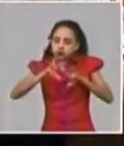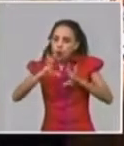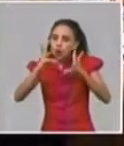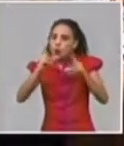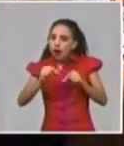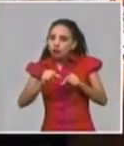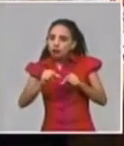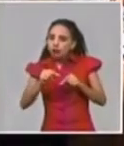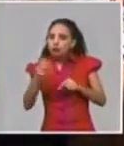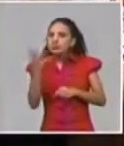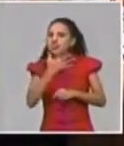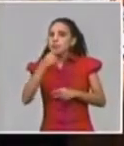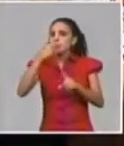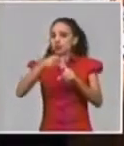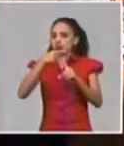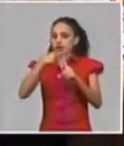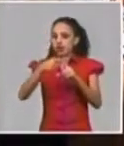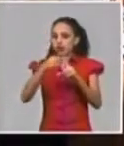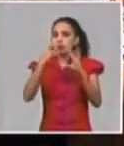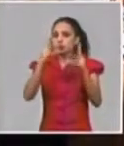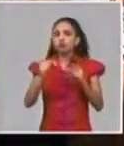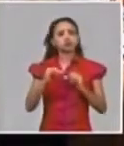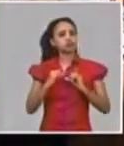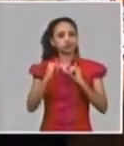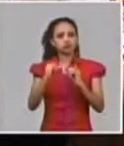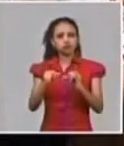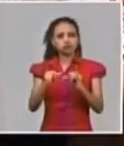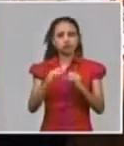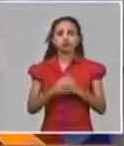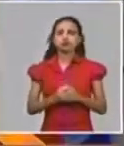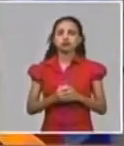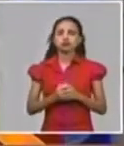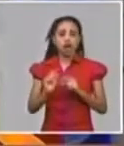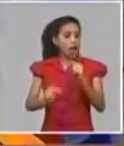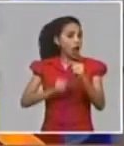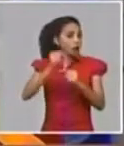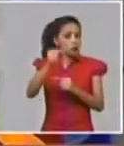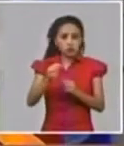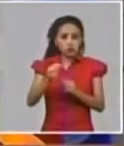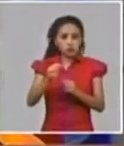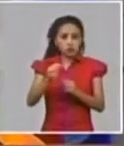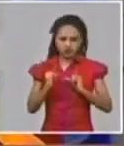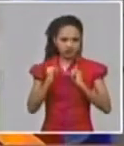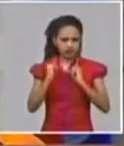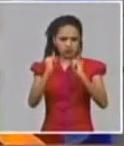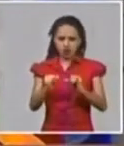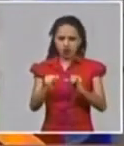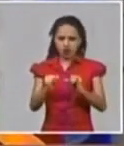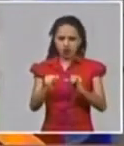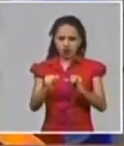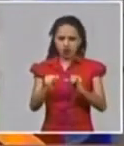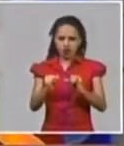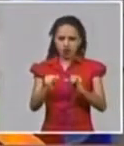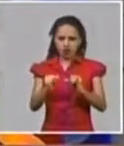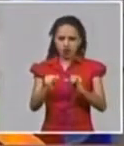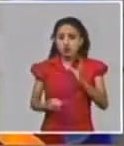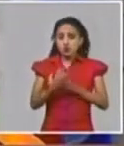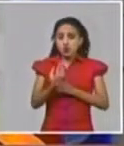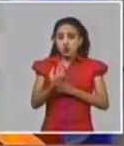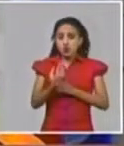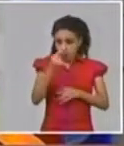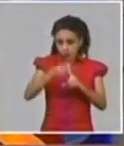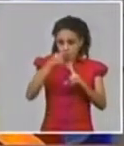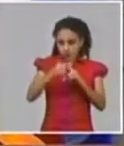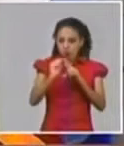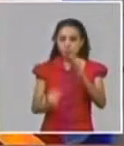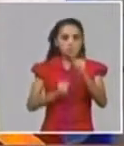un caso que se estudie que sea de positivo vinculado al estudio al día siguiente se informará como caso positivo y serán las mismas acciones